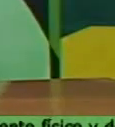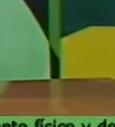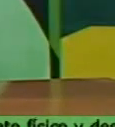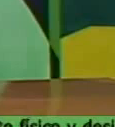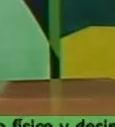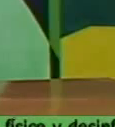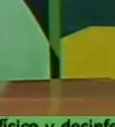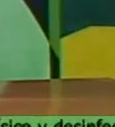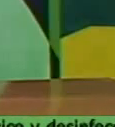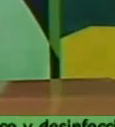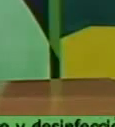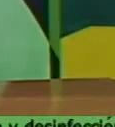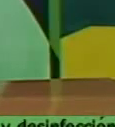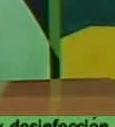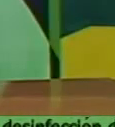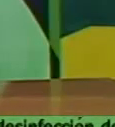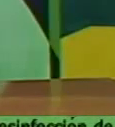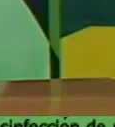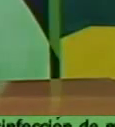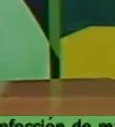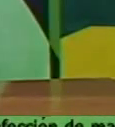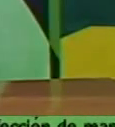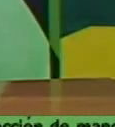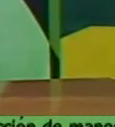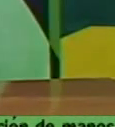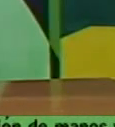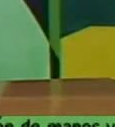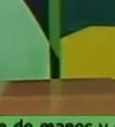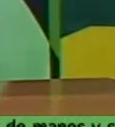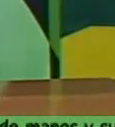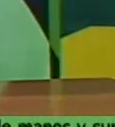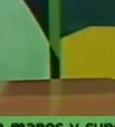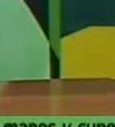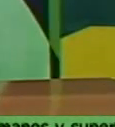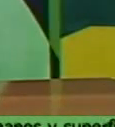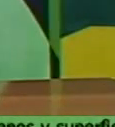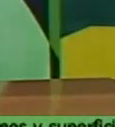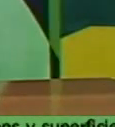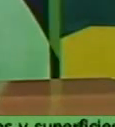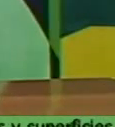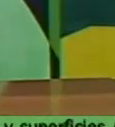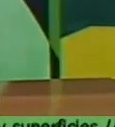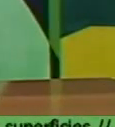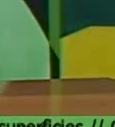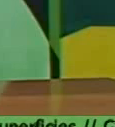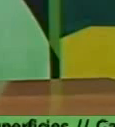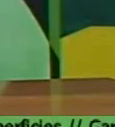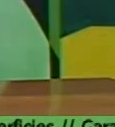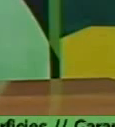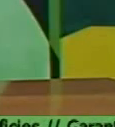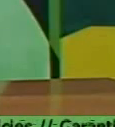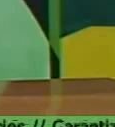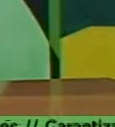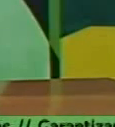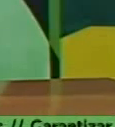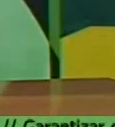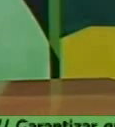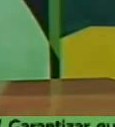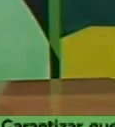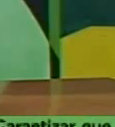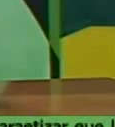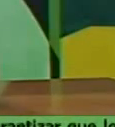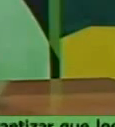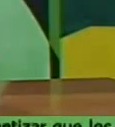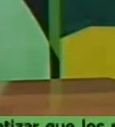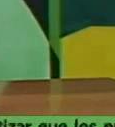bueno se establece a raíz de la publicación de la ley 137 del presupuesto del estado para este año todos los